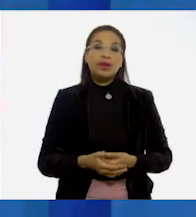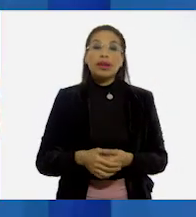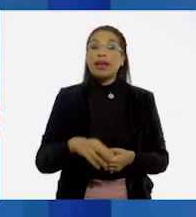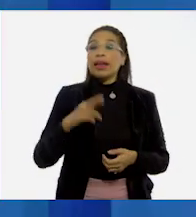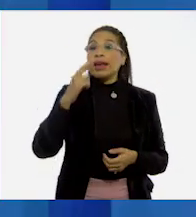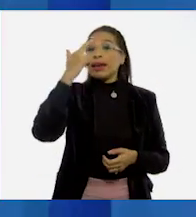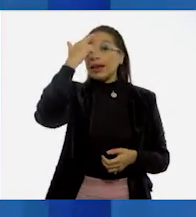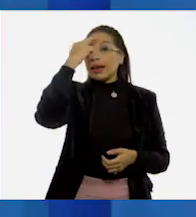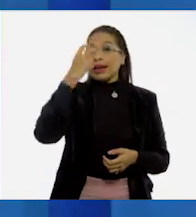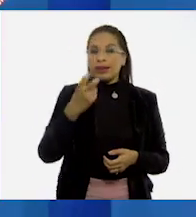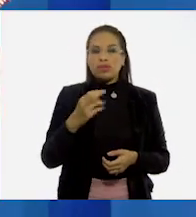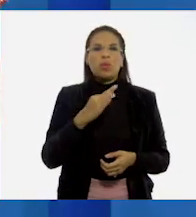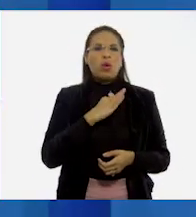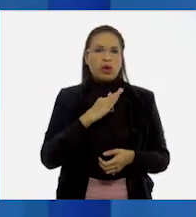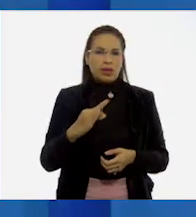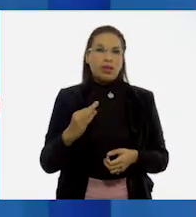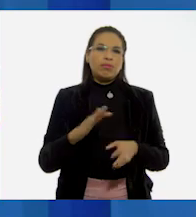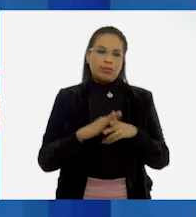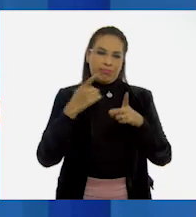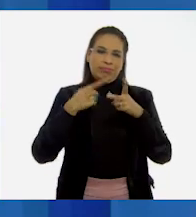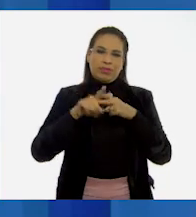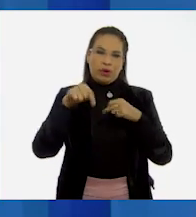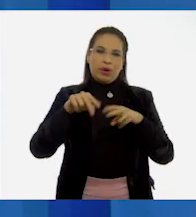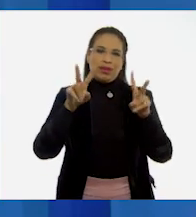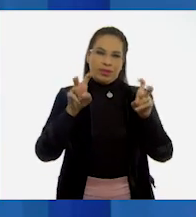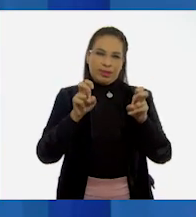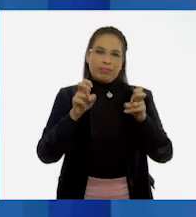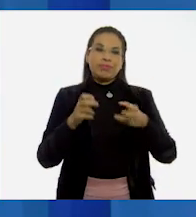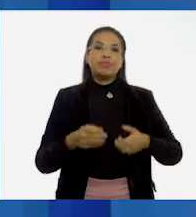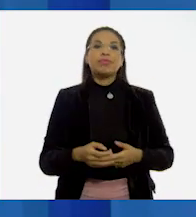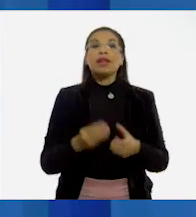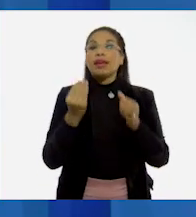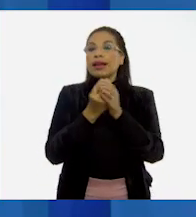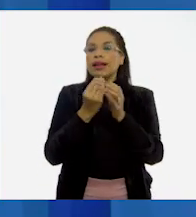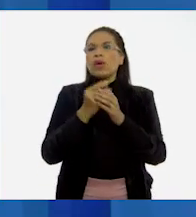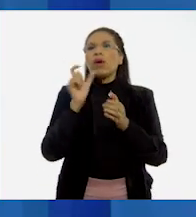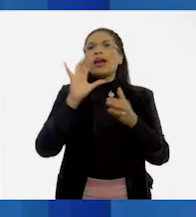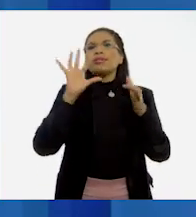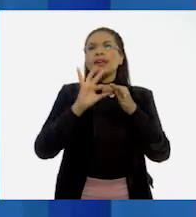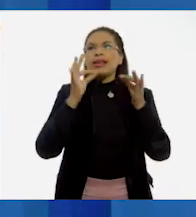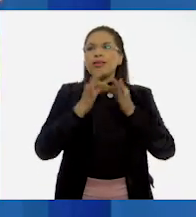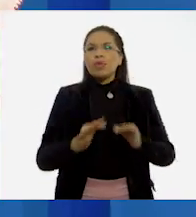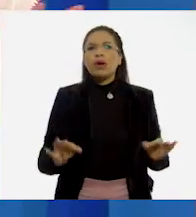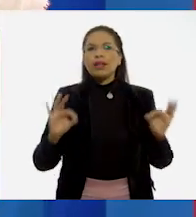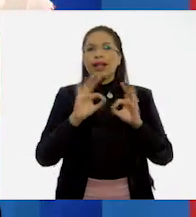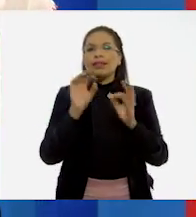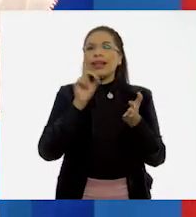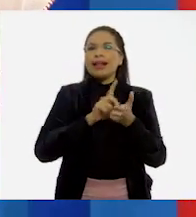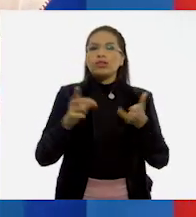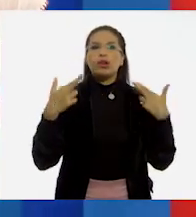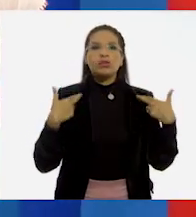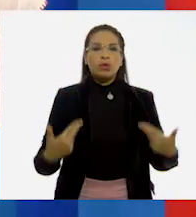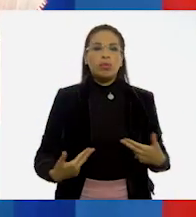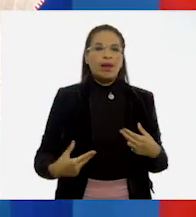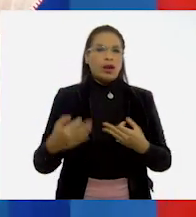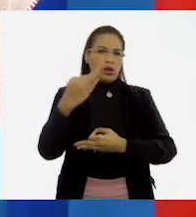Recordando esto, podemos iniciar el tema de la clase. Cuando hablamos sobre la importancia de los derechos humanos en toda la población